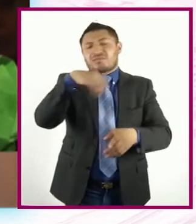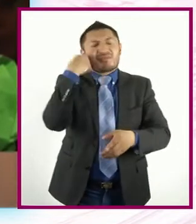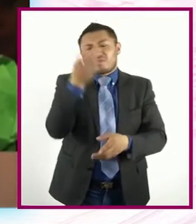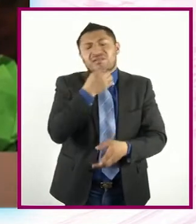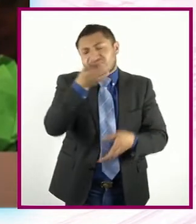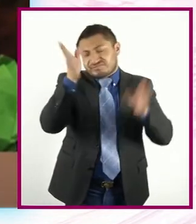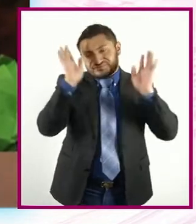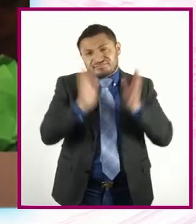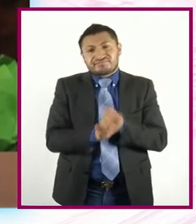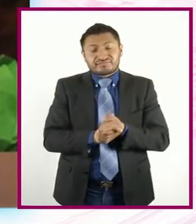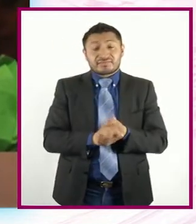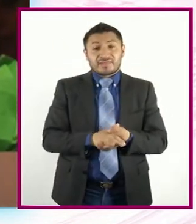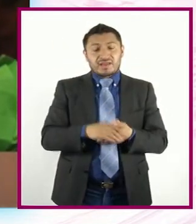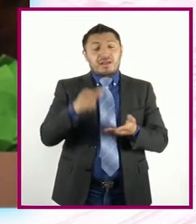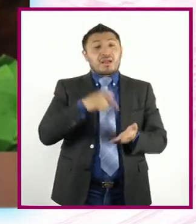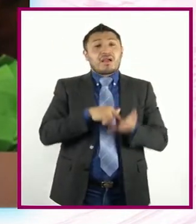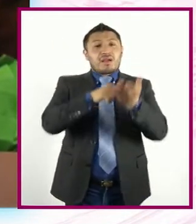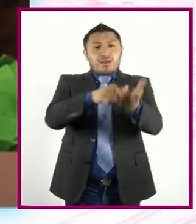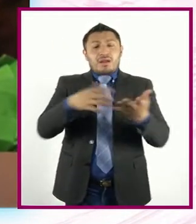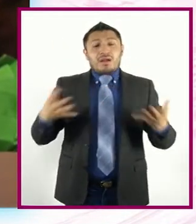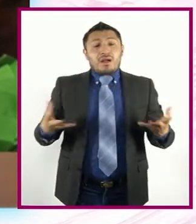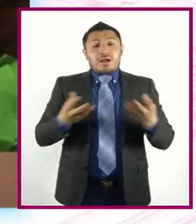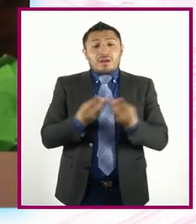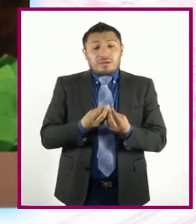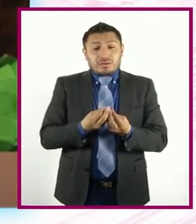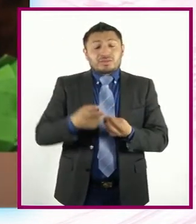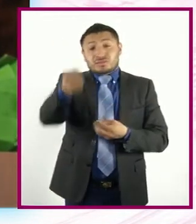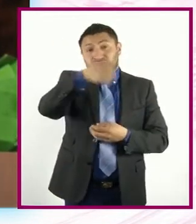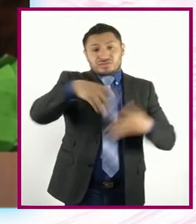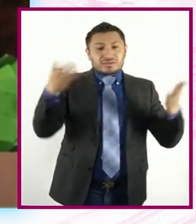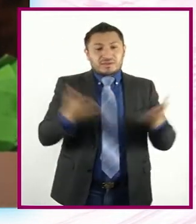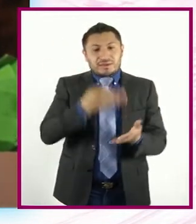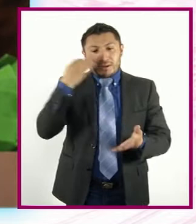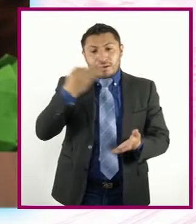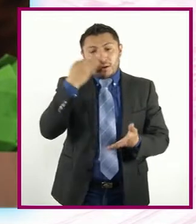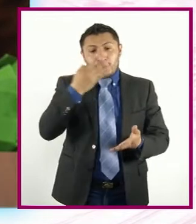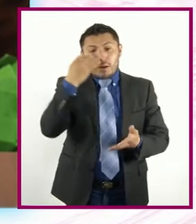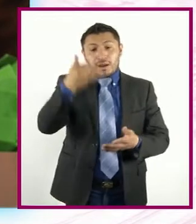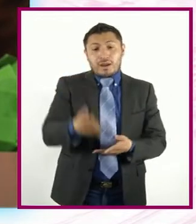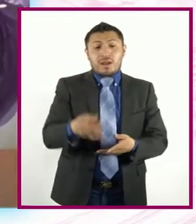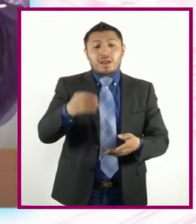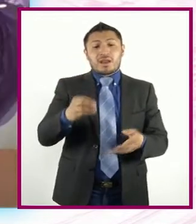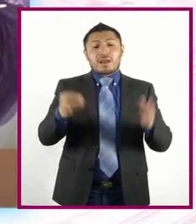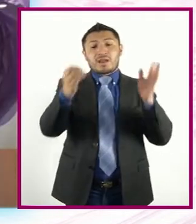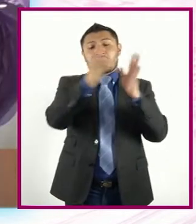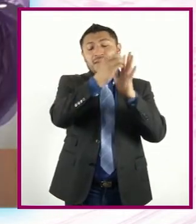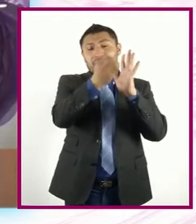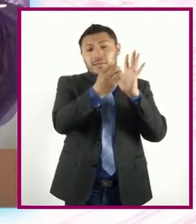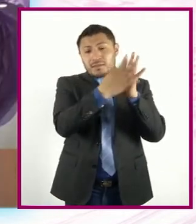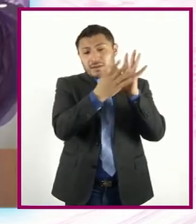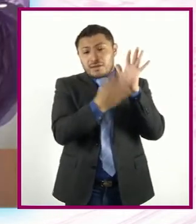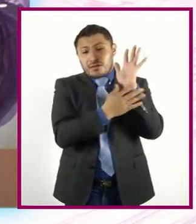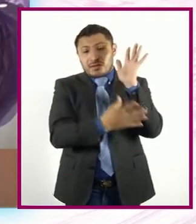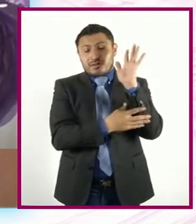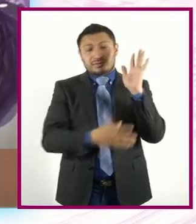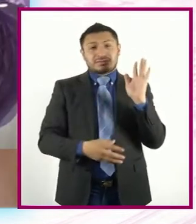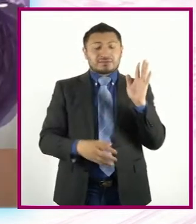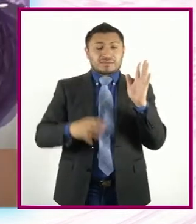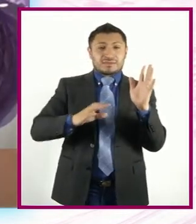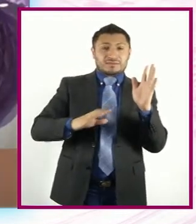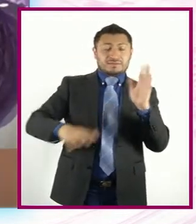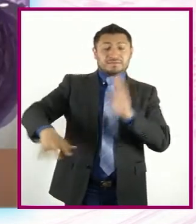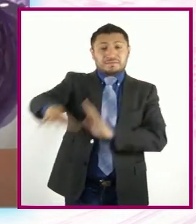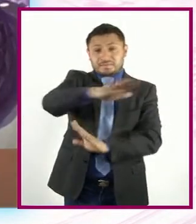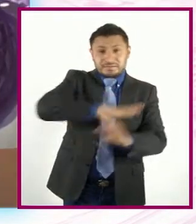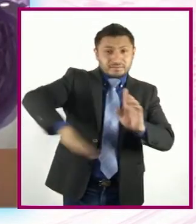quieran llamar Les propongo Que hagamos Que ustedes Hagan flores Y que las puedan Poner En Alrededor